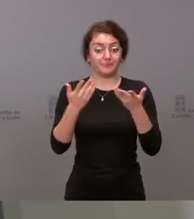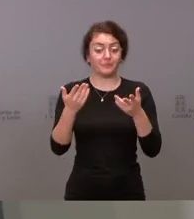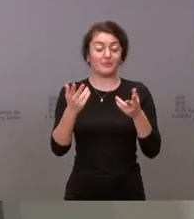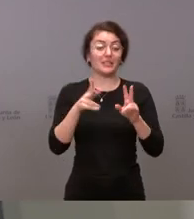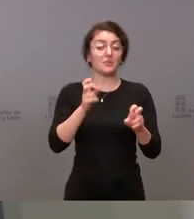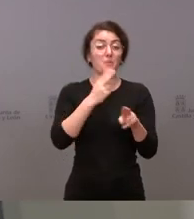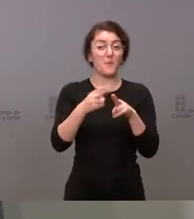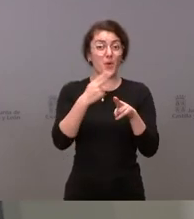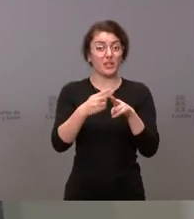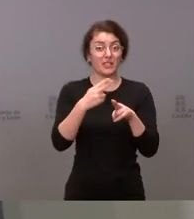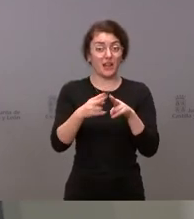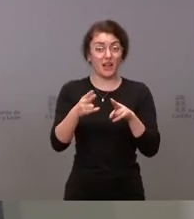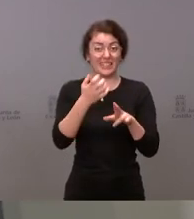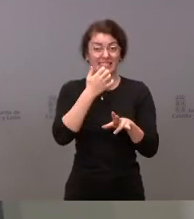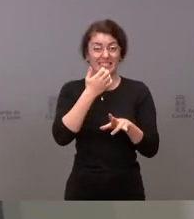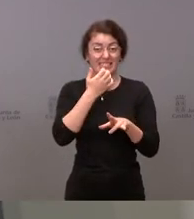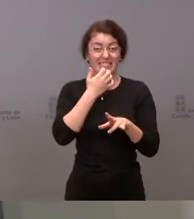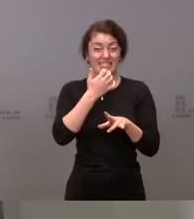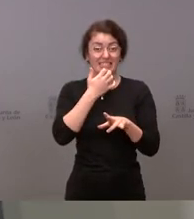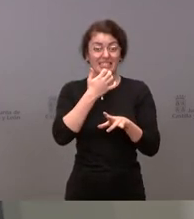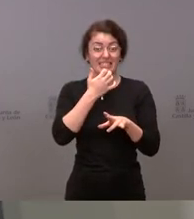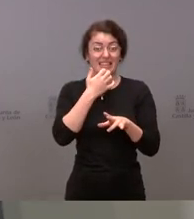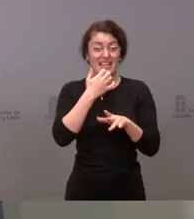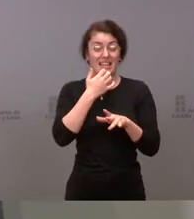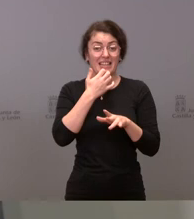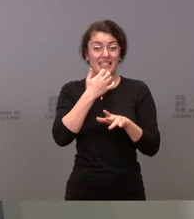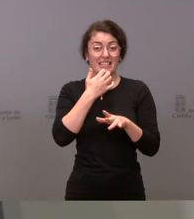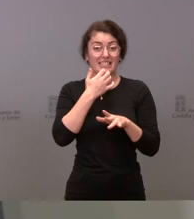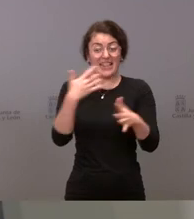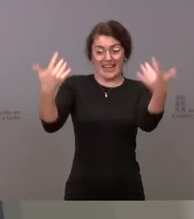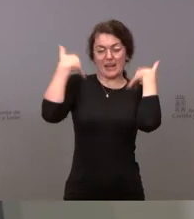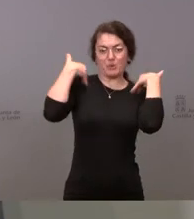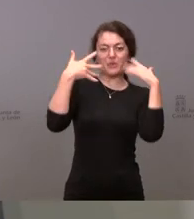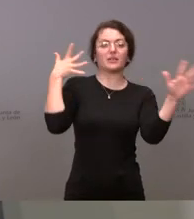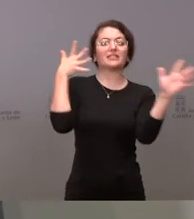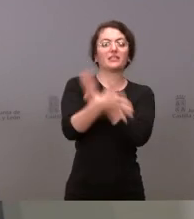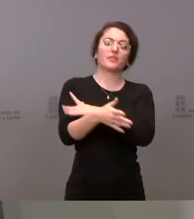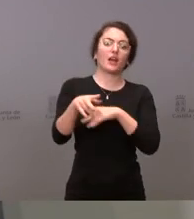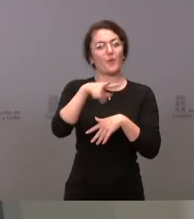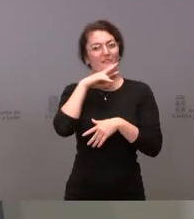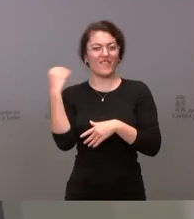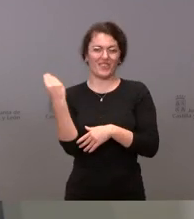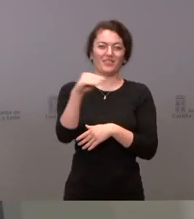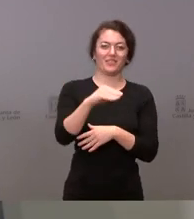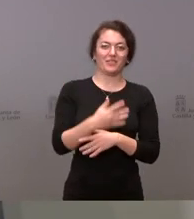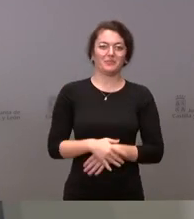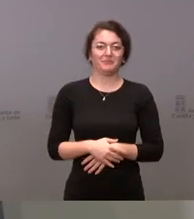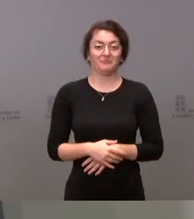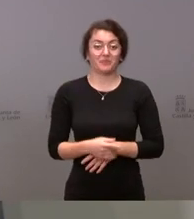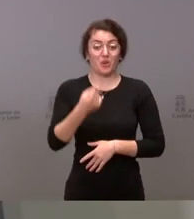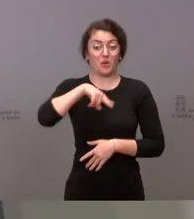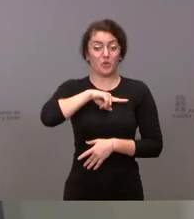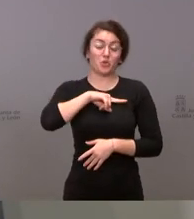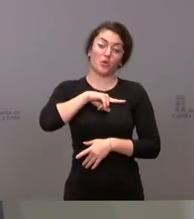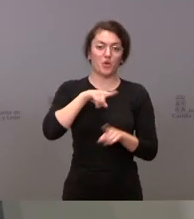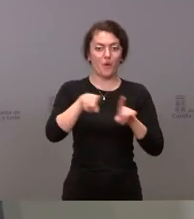ser responsable es un valor añadido y yo decirles y yo que lo que nosotros hemos oído públicamente, oído